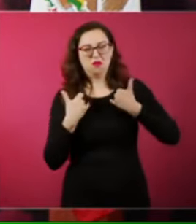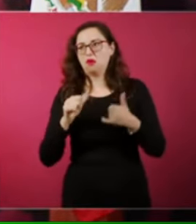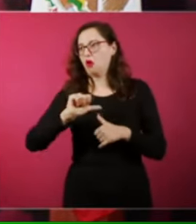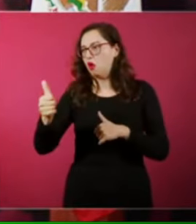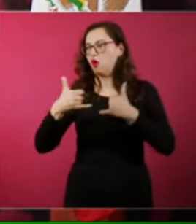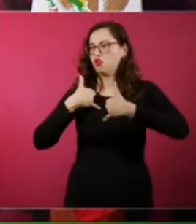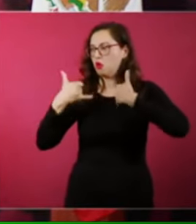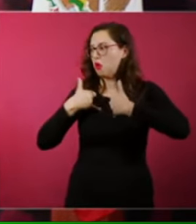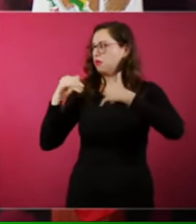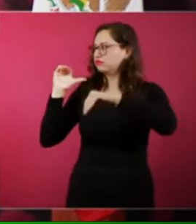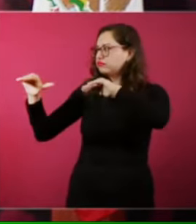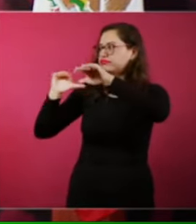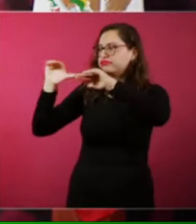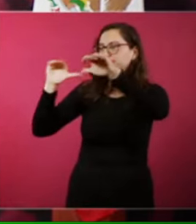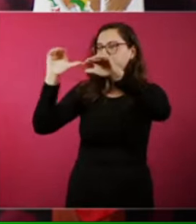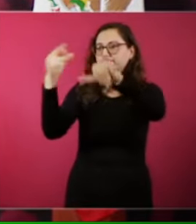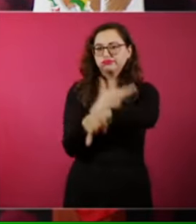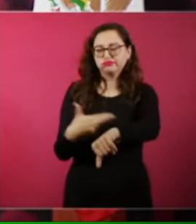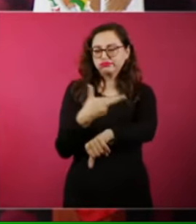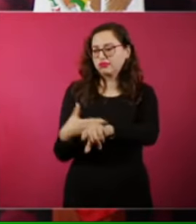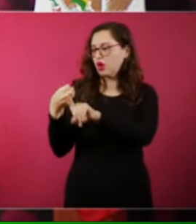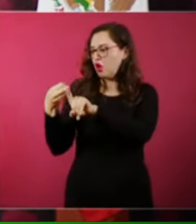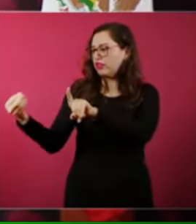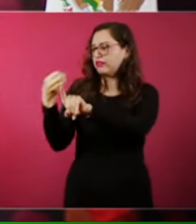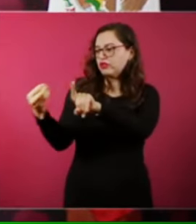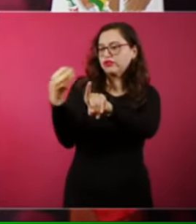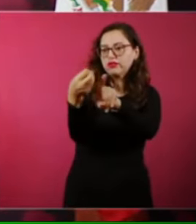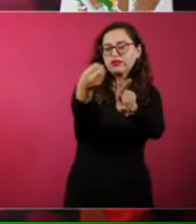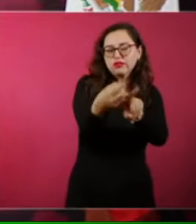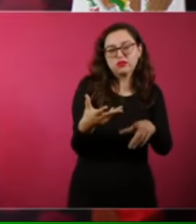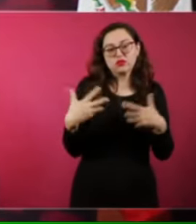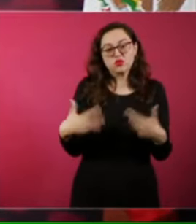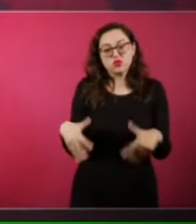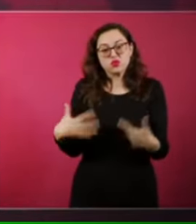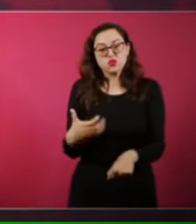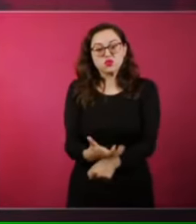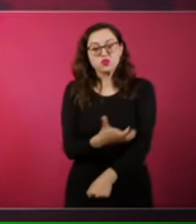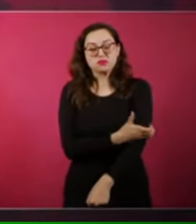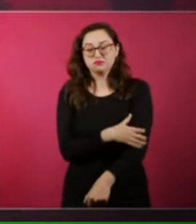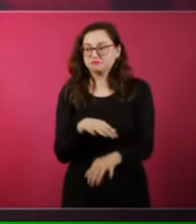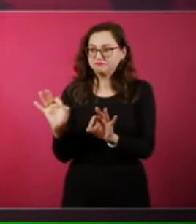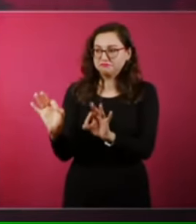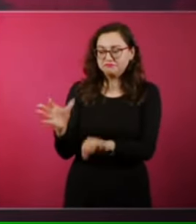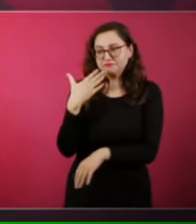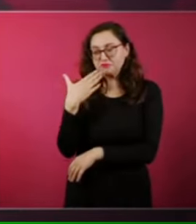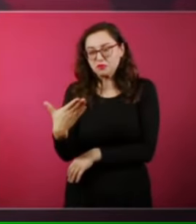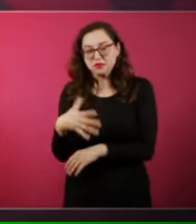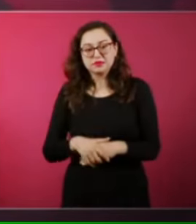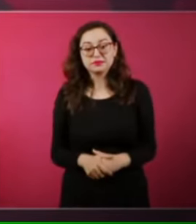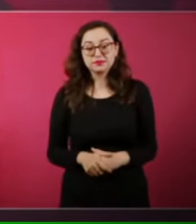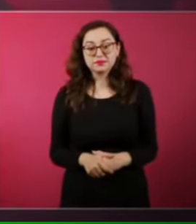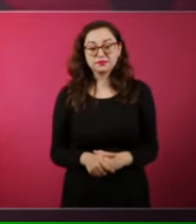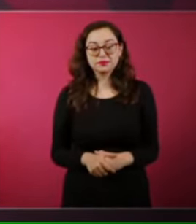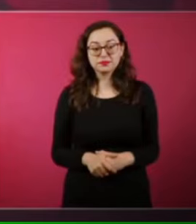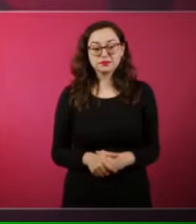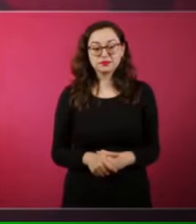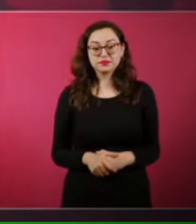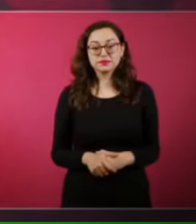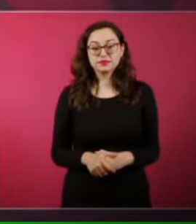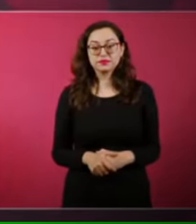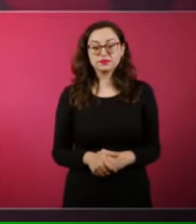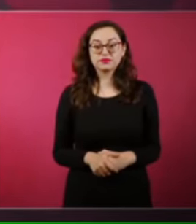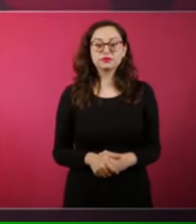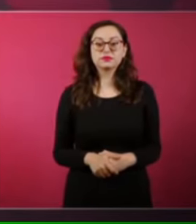ella y otras compañeras y compañeros, que era muy difícil. No tienes por ahí,